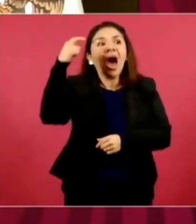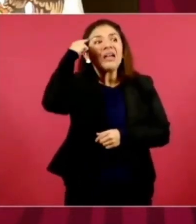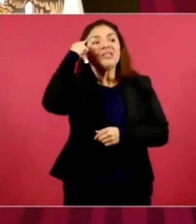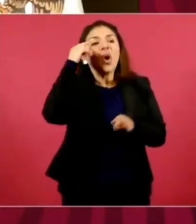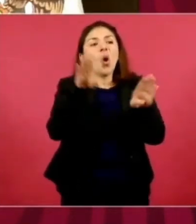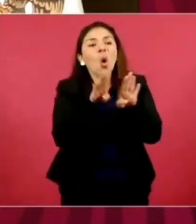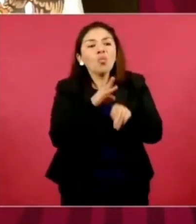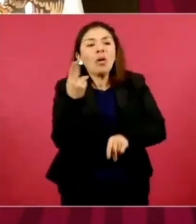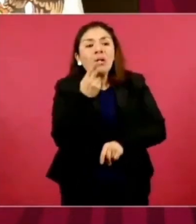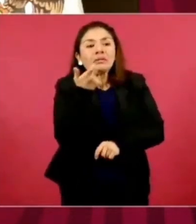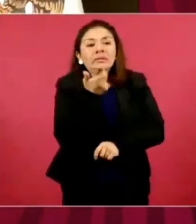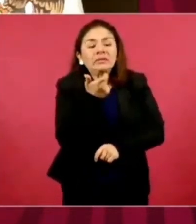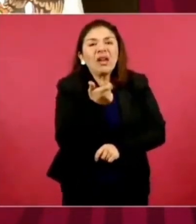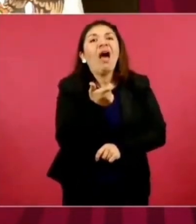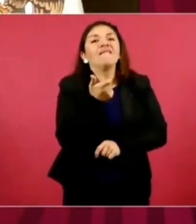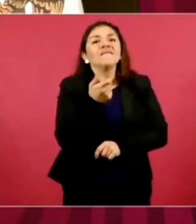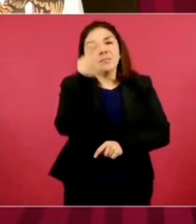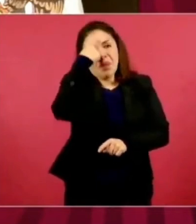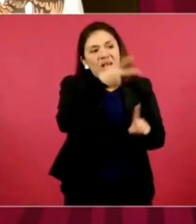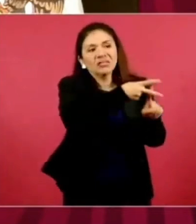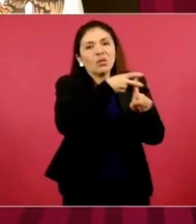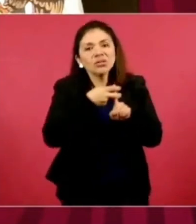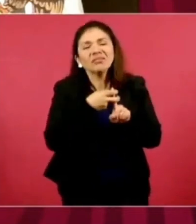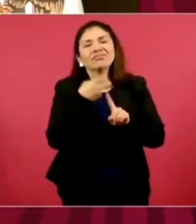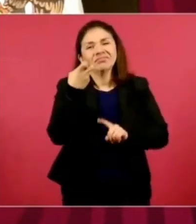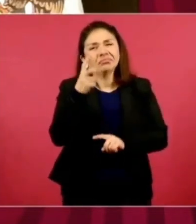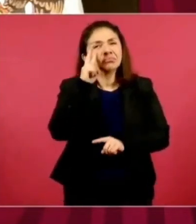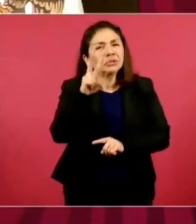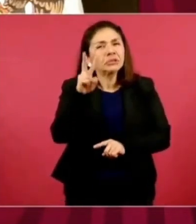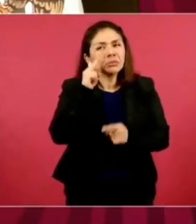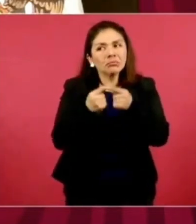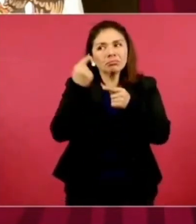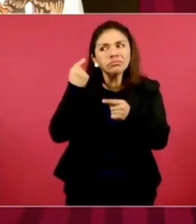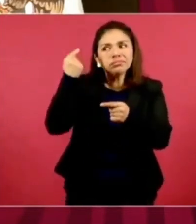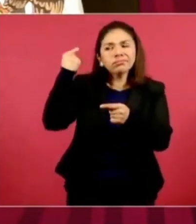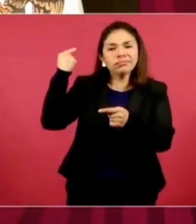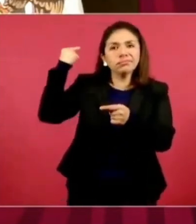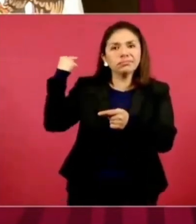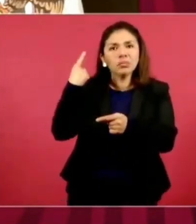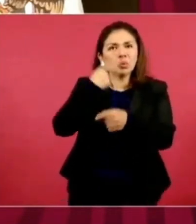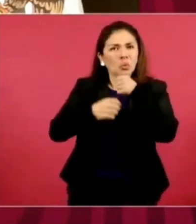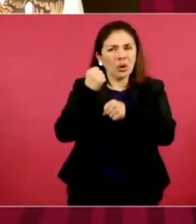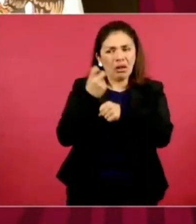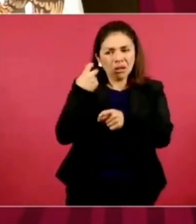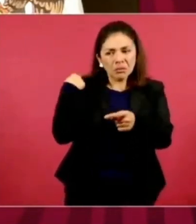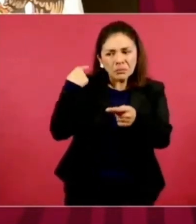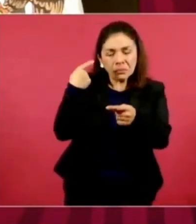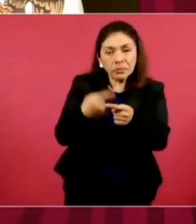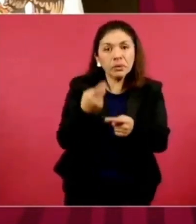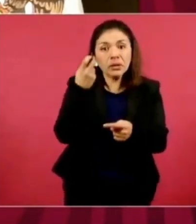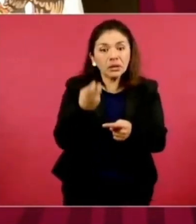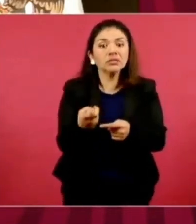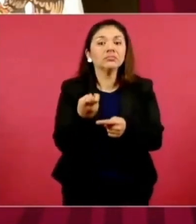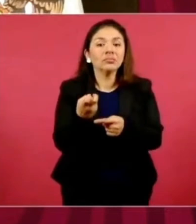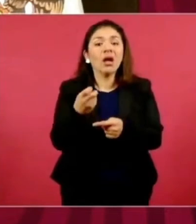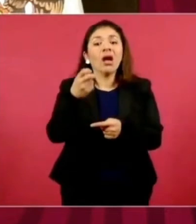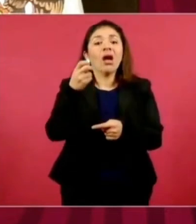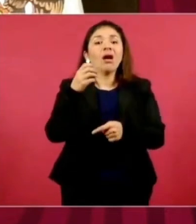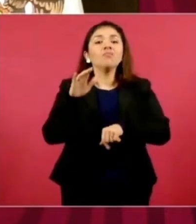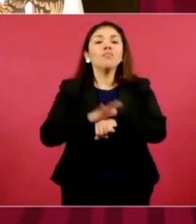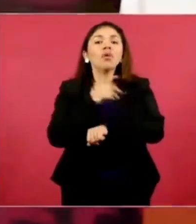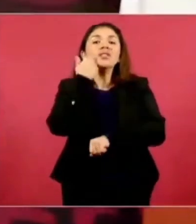y que se han manifestado en estos últimos días de los meses del año pasado y en principios de estos, en base a